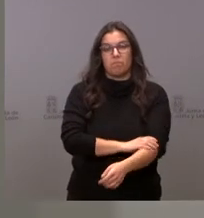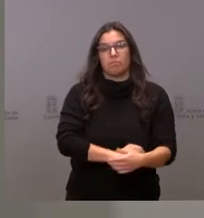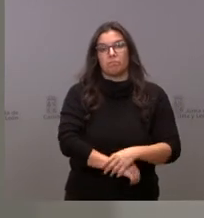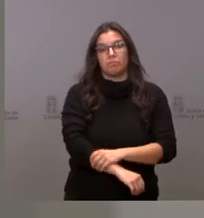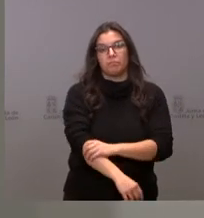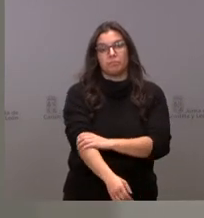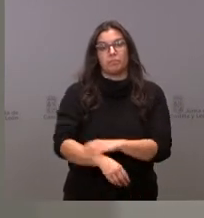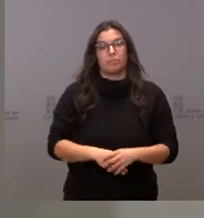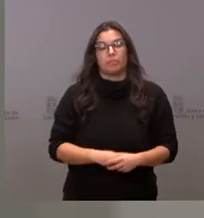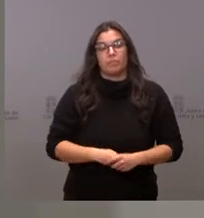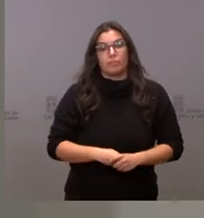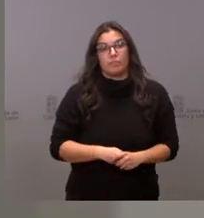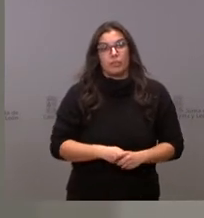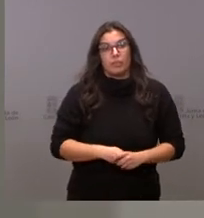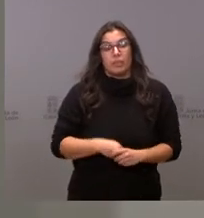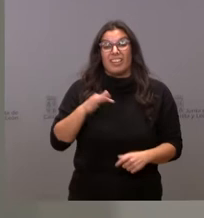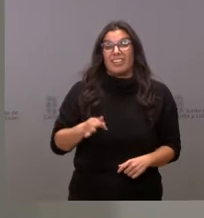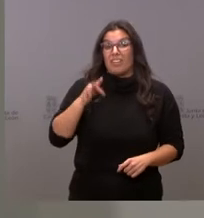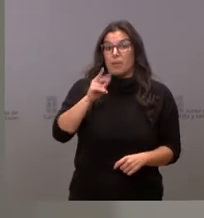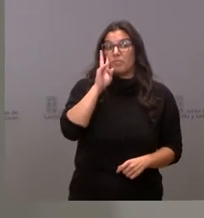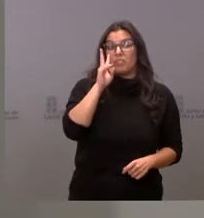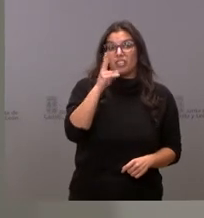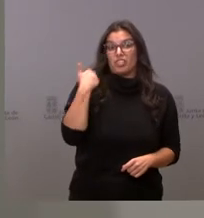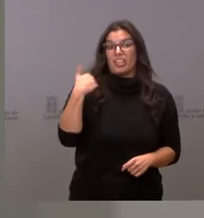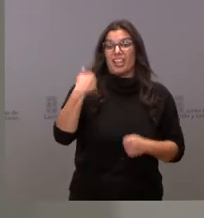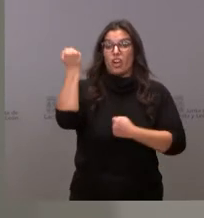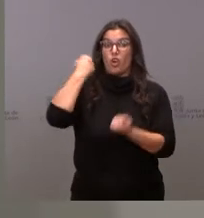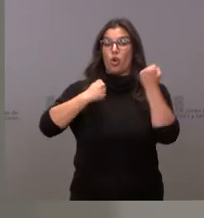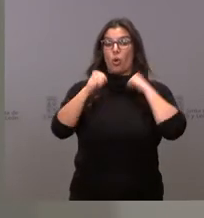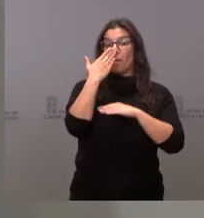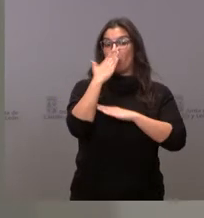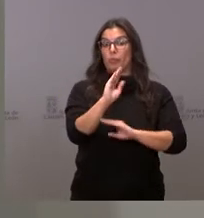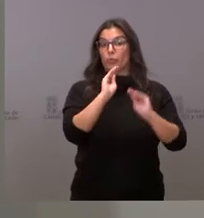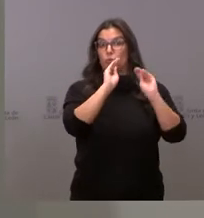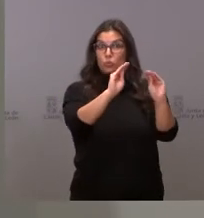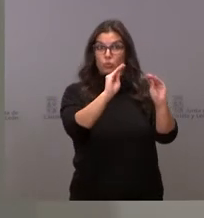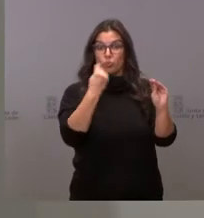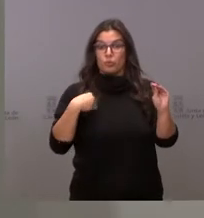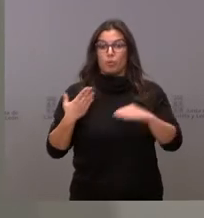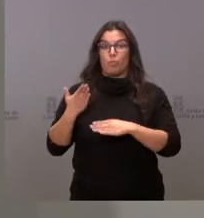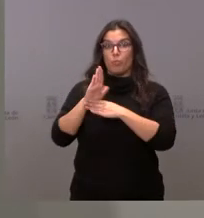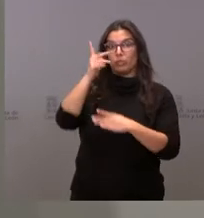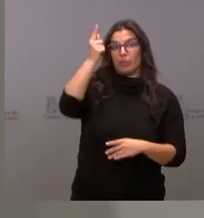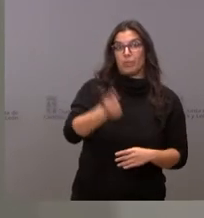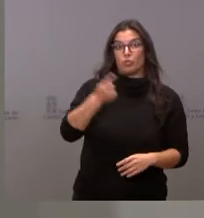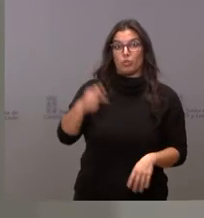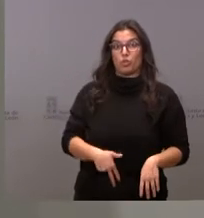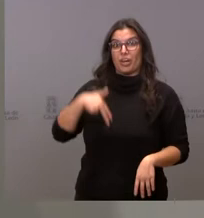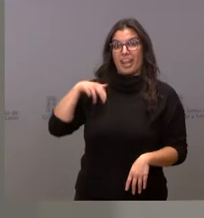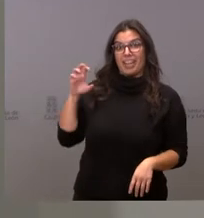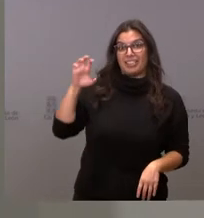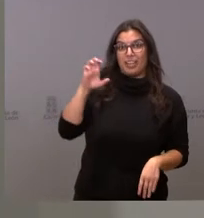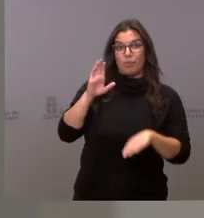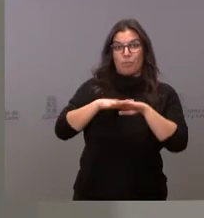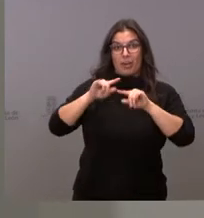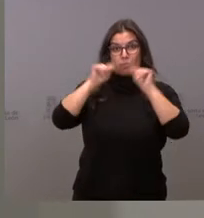si no hubiéramos visto su comportamiento a raíz de la propuesta de presupuestos generales del Estado para la